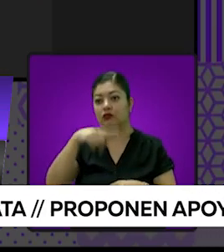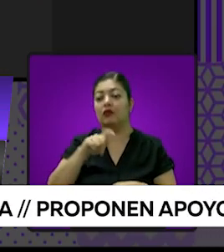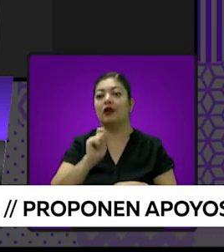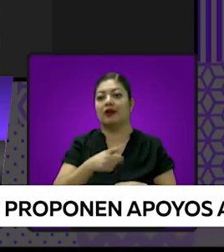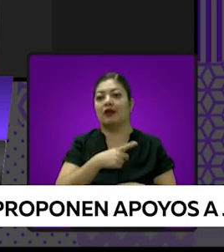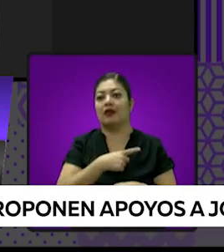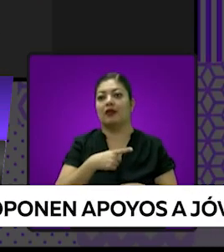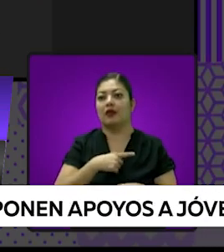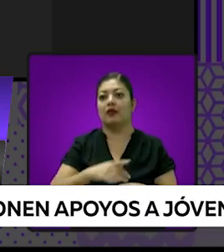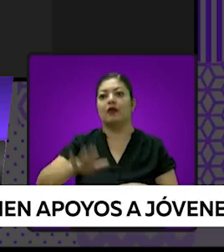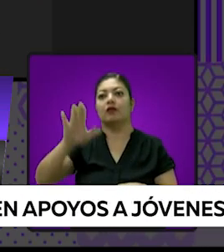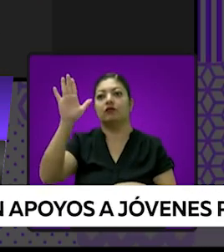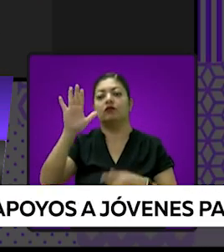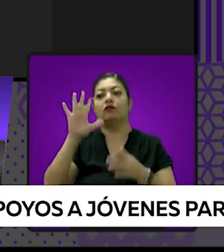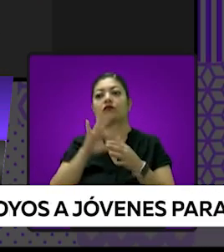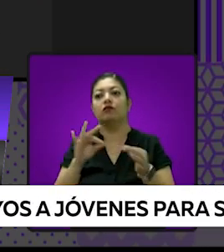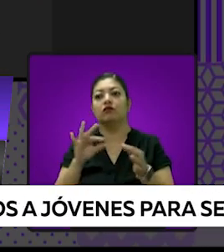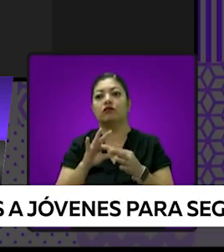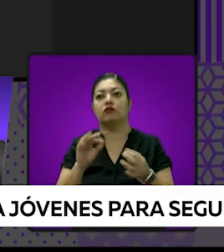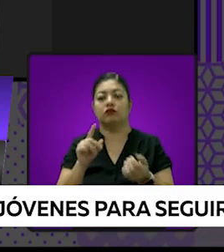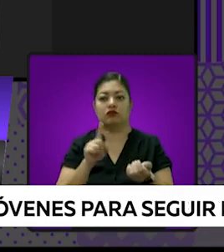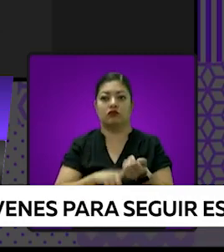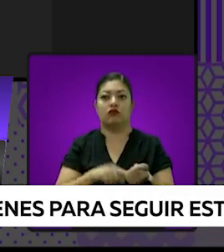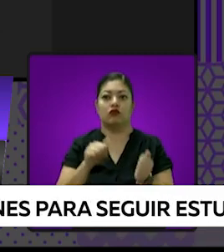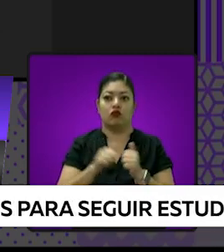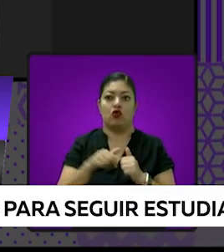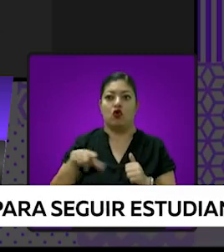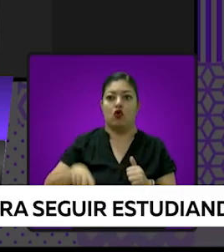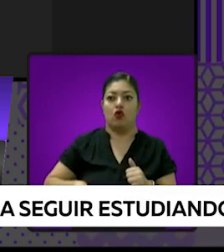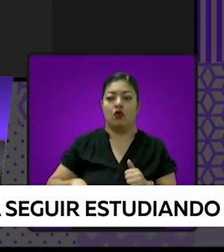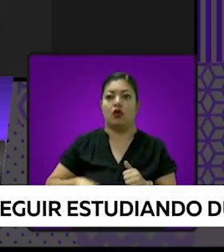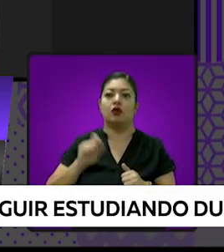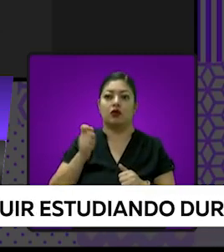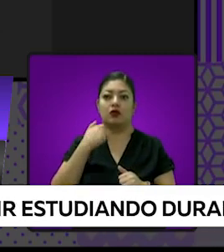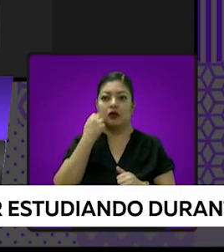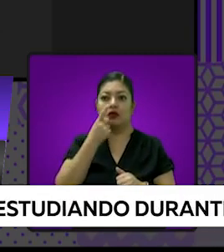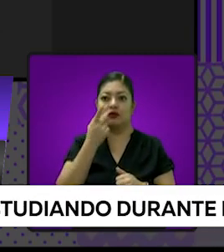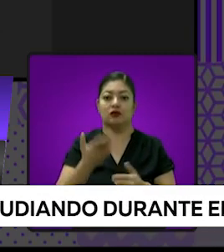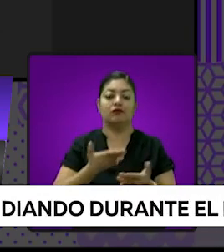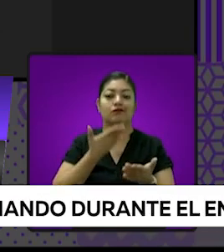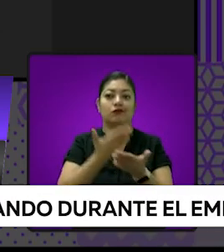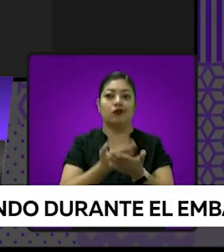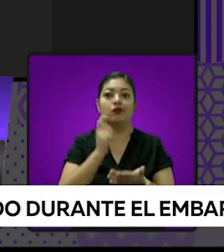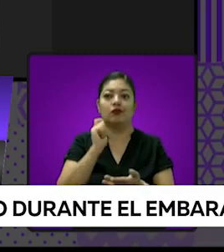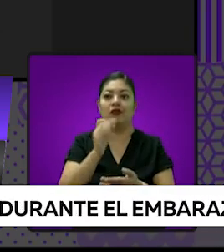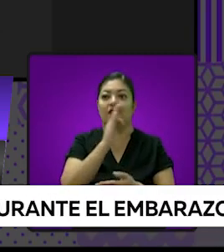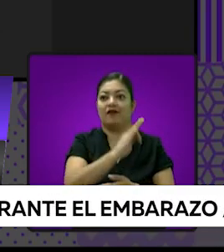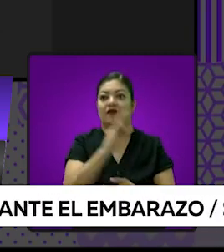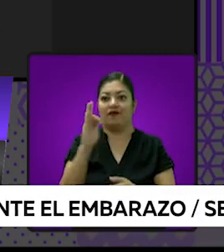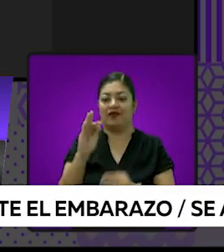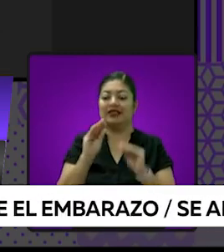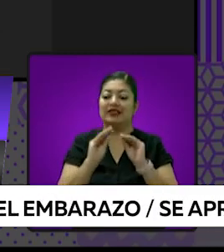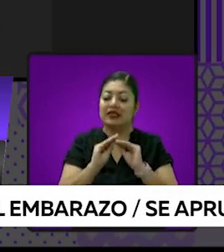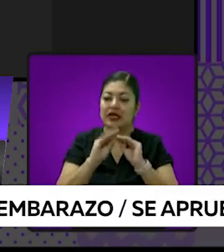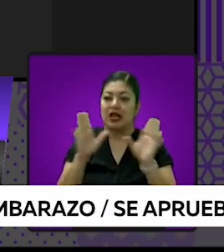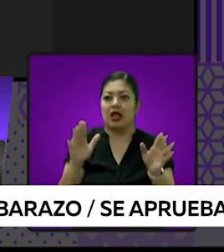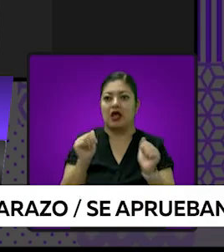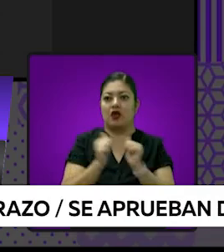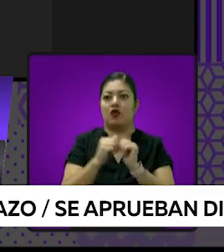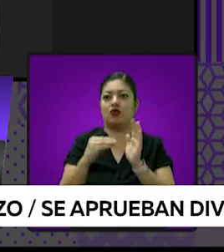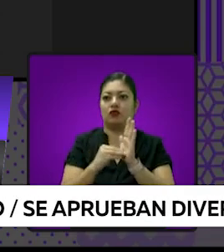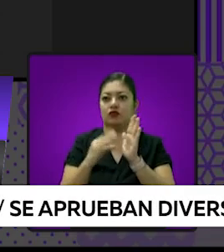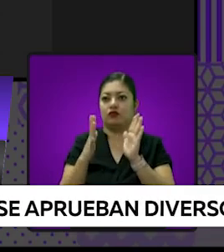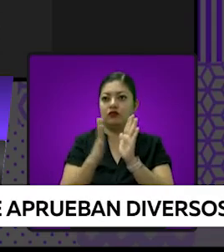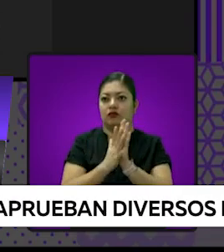el Poder Ejecutivo para poderle plantear una fecha clara al